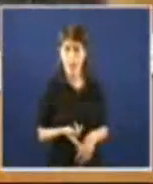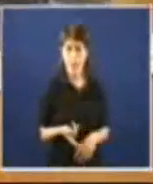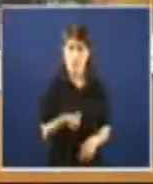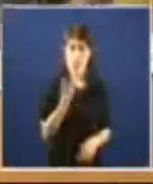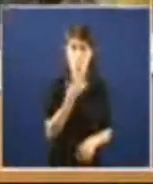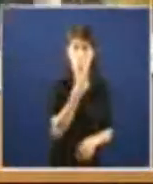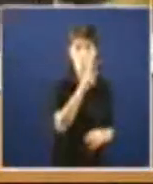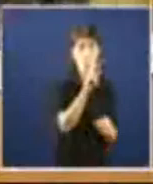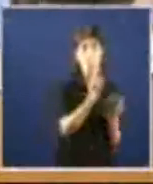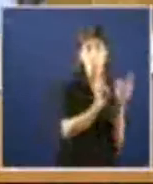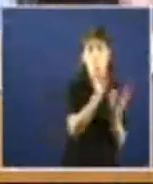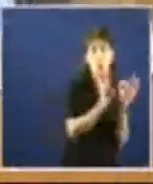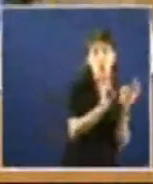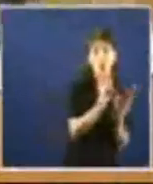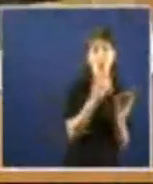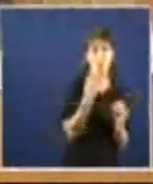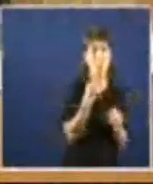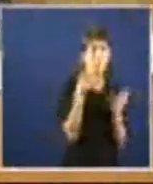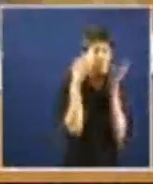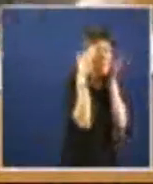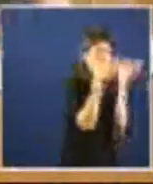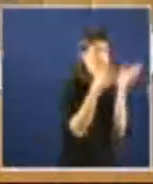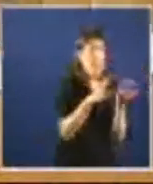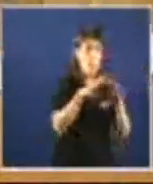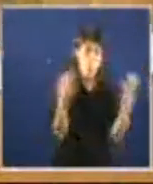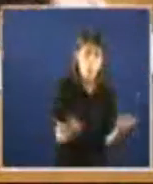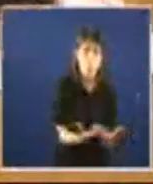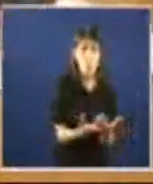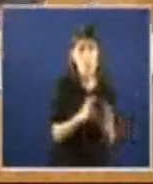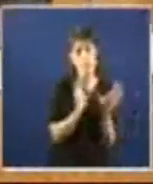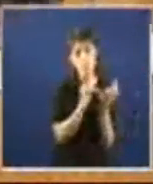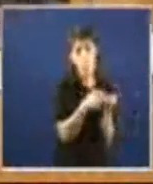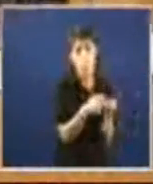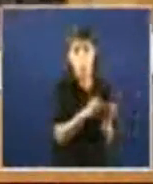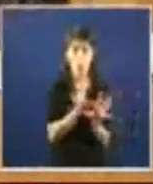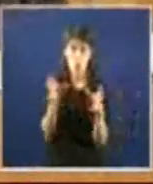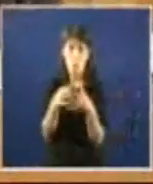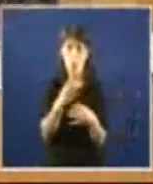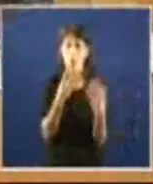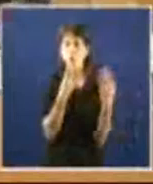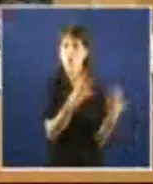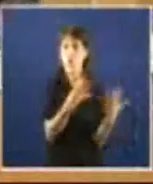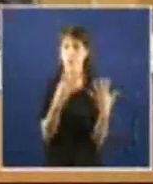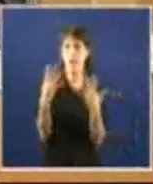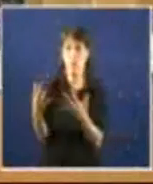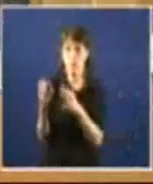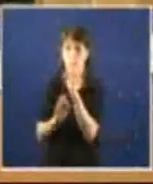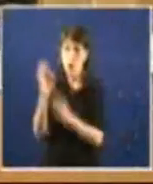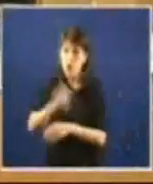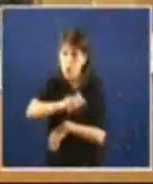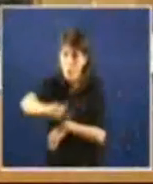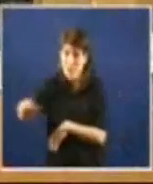e o 99% todo xa irá miseria pero sin embargo os tempos son millores son chegados diría aquel